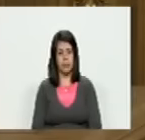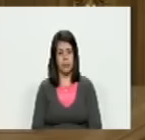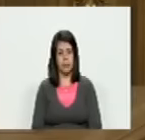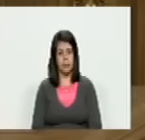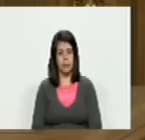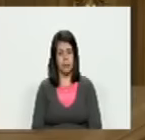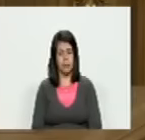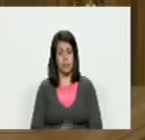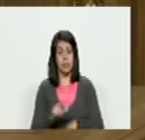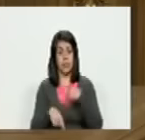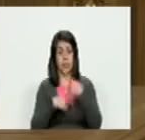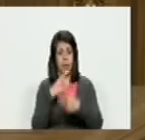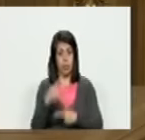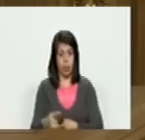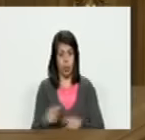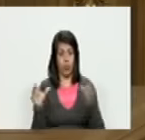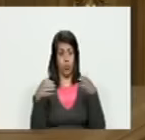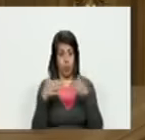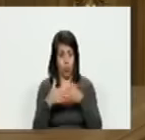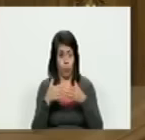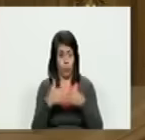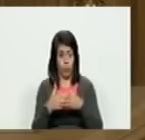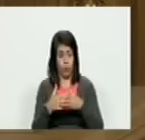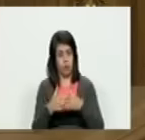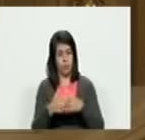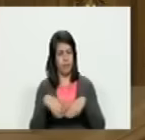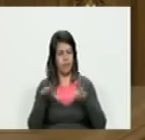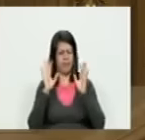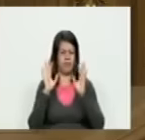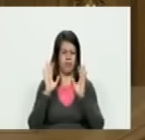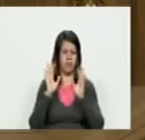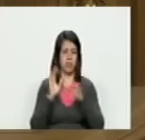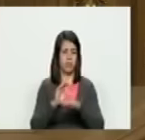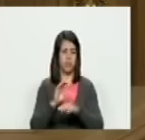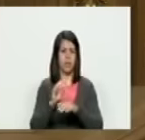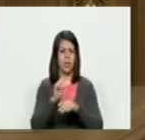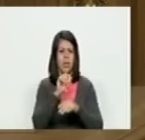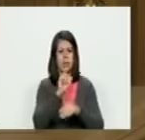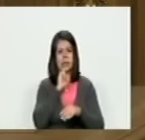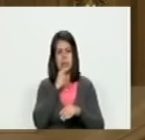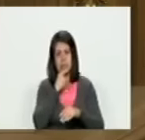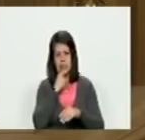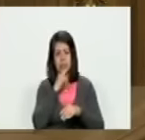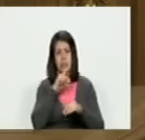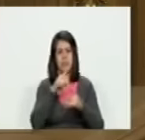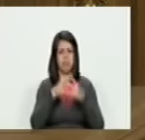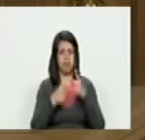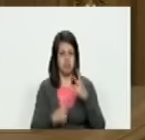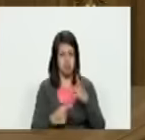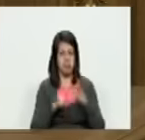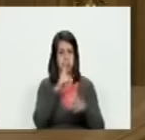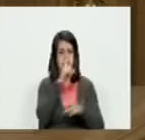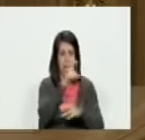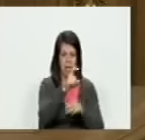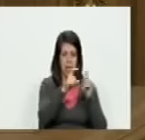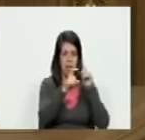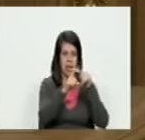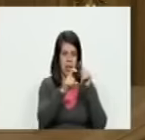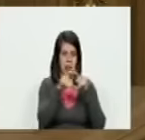y luego los grupos estos que son básicamente pantallas que sea Anonymous Cyber Hunter etcétera ya sabemos que son